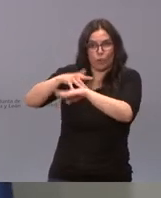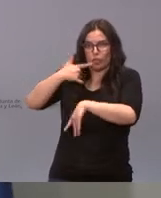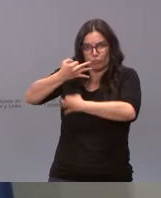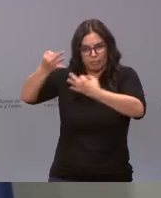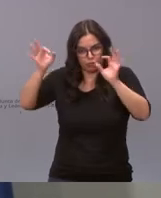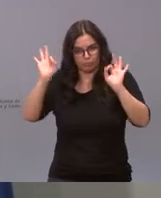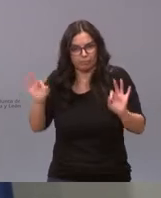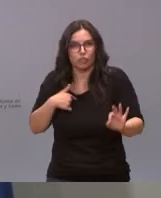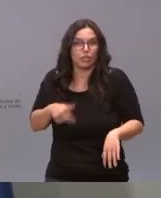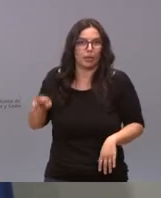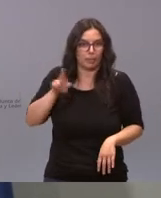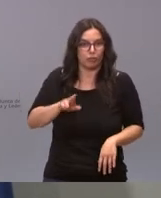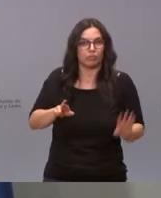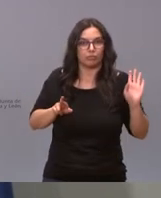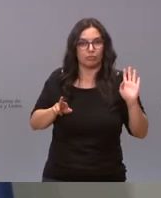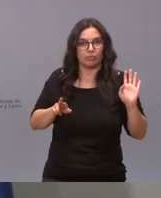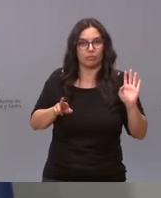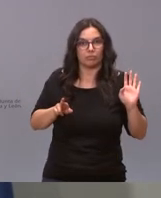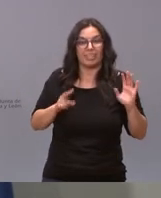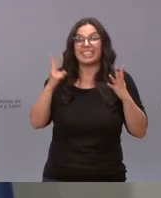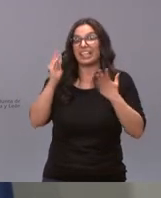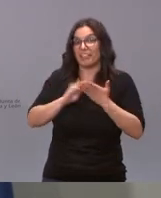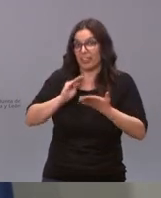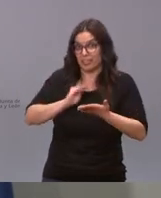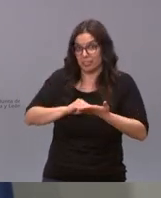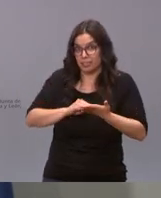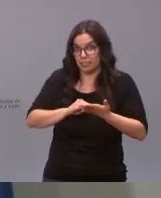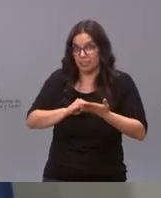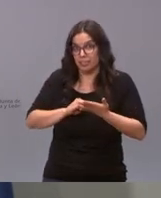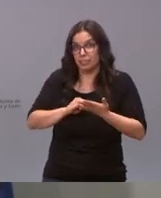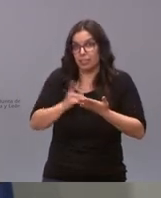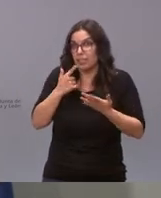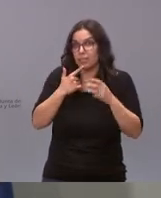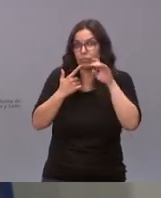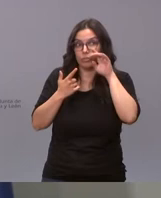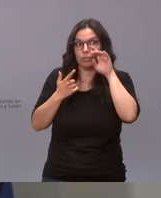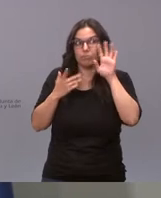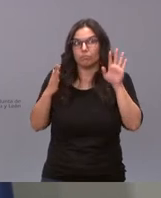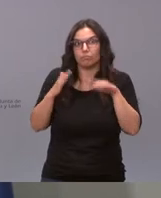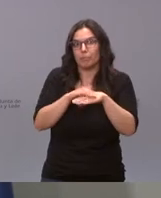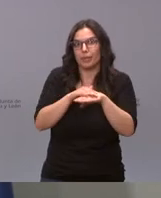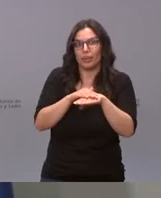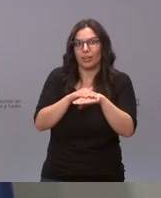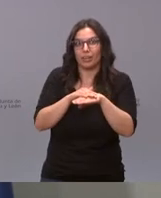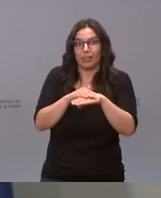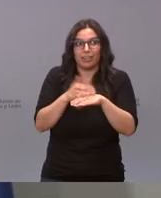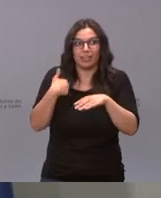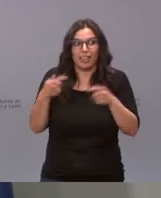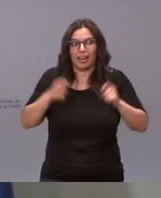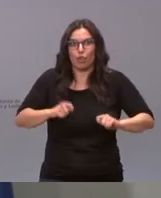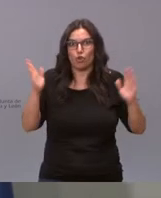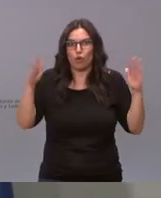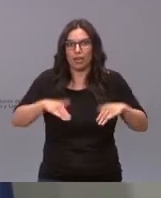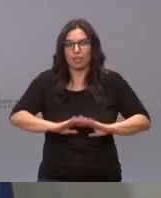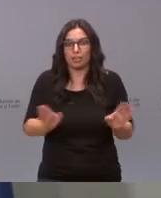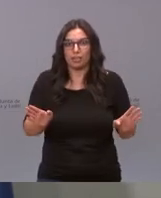gobierno insisto siete veces que es que ya no hay confinamiento ¿quién tiene que